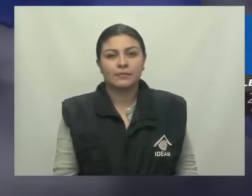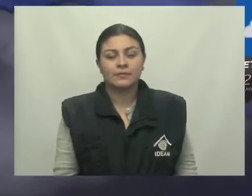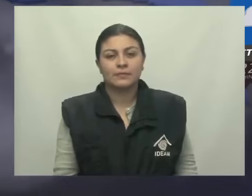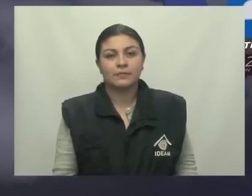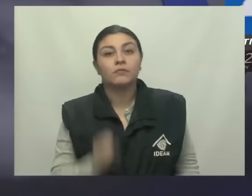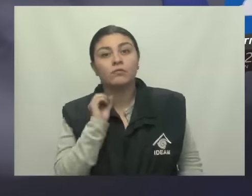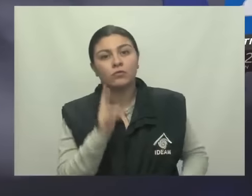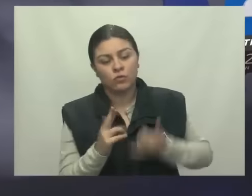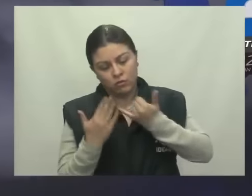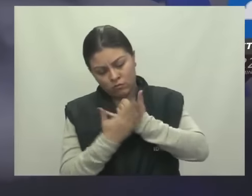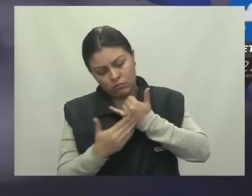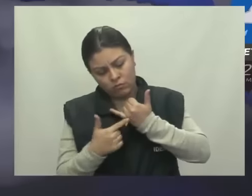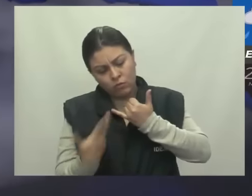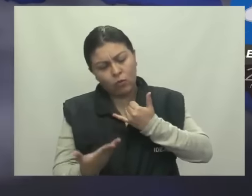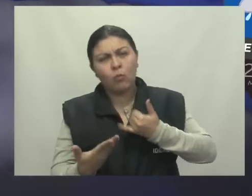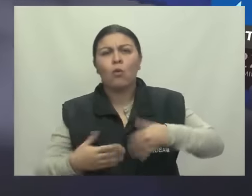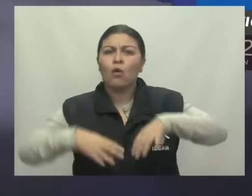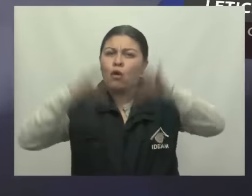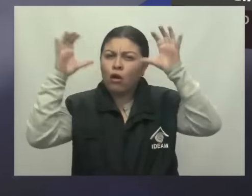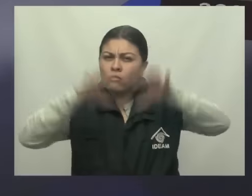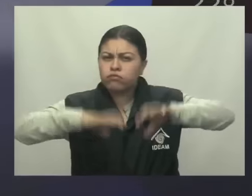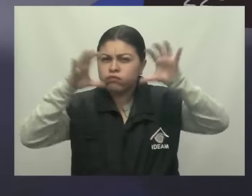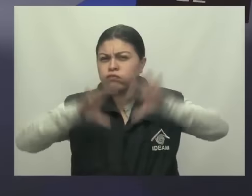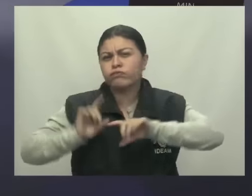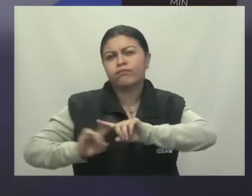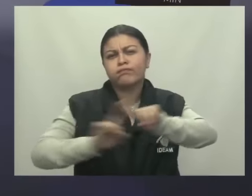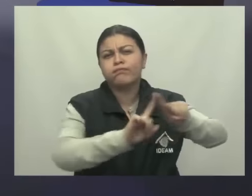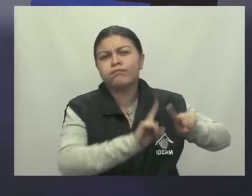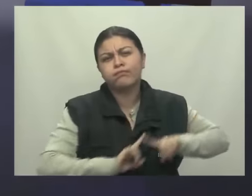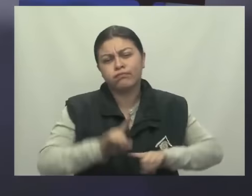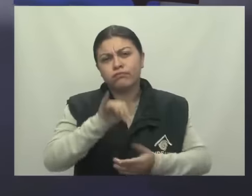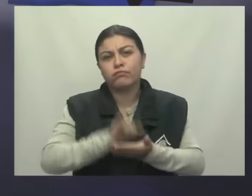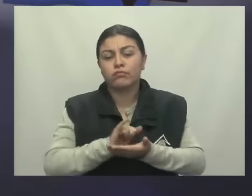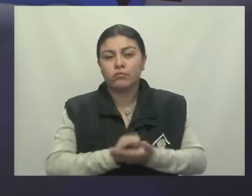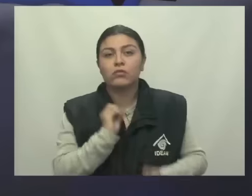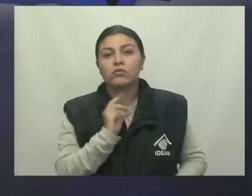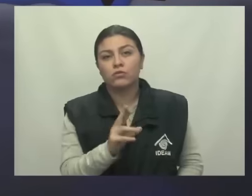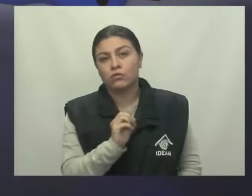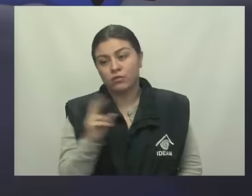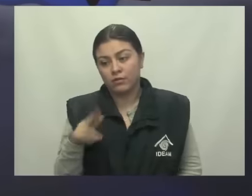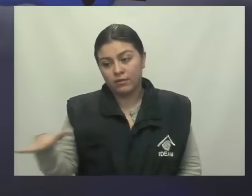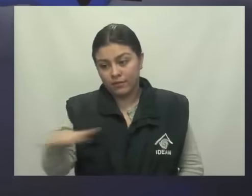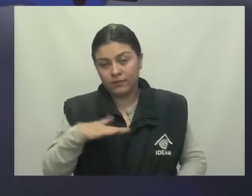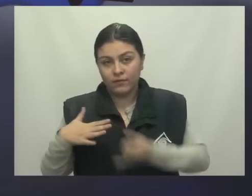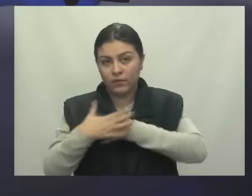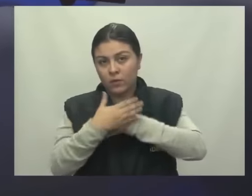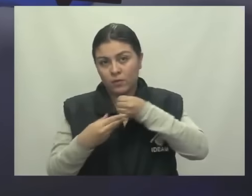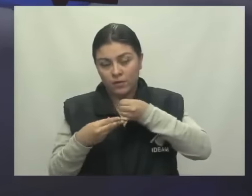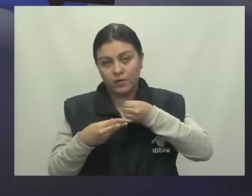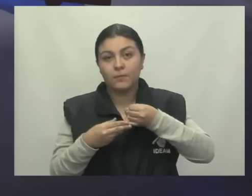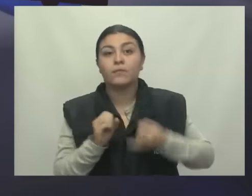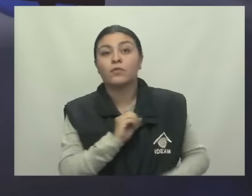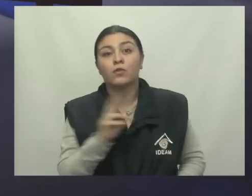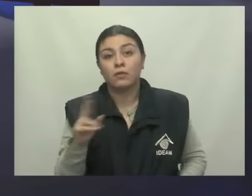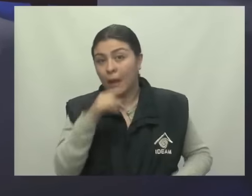Desde el sur del territorio se estiman lluvias de variada intensidad al suroriente del Guainía, oriente del Amazonas y en sectores del pie de